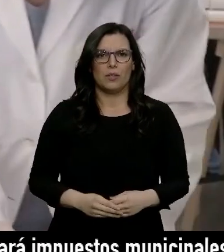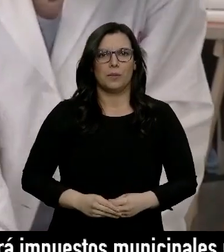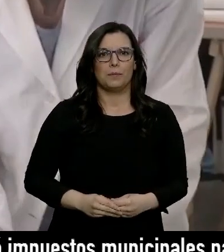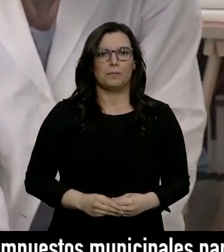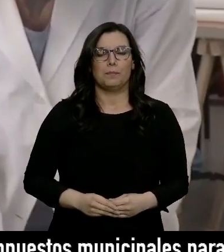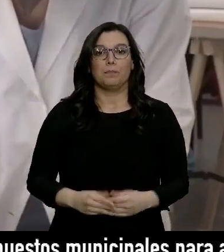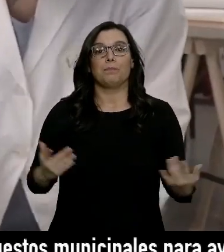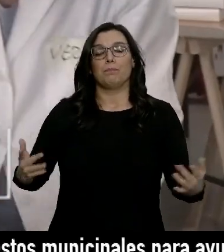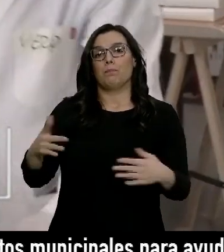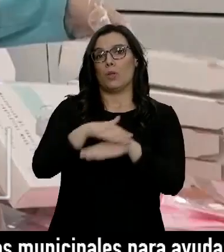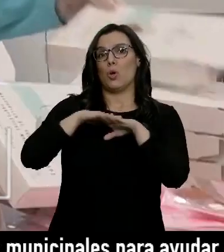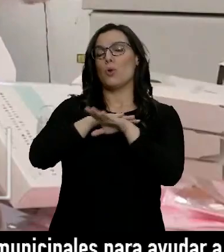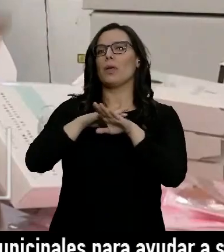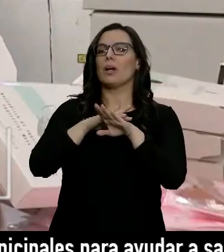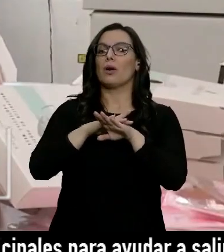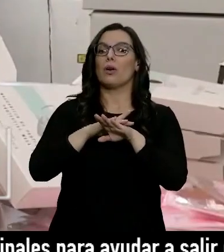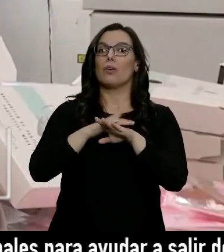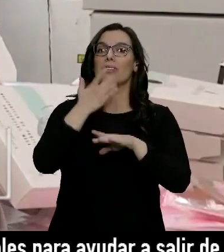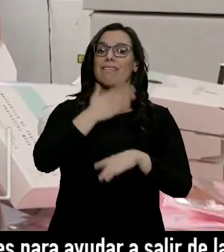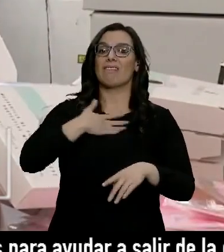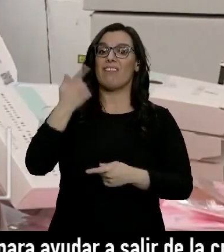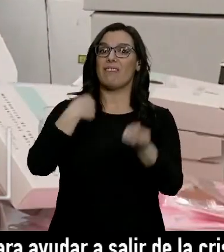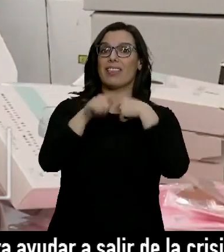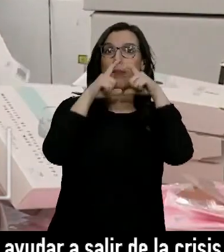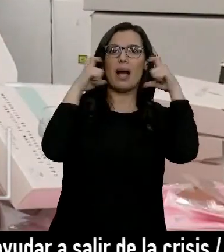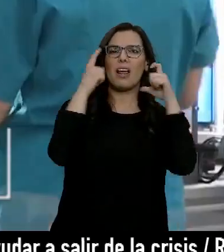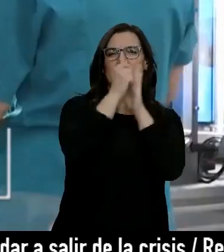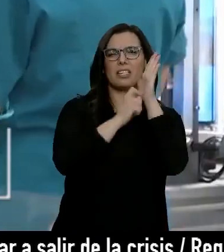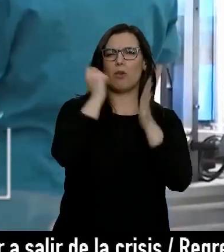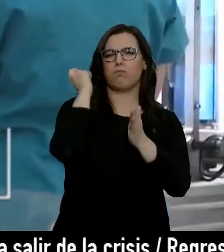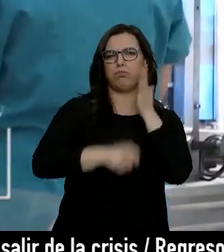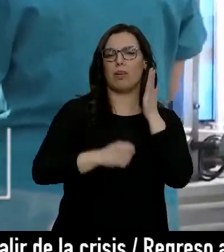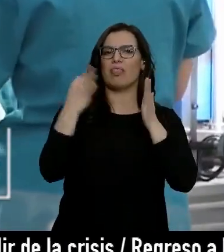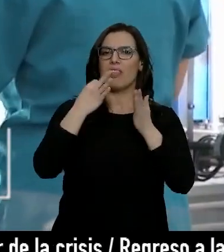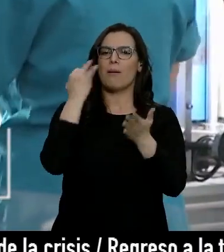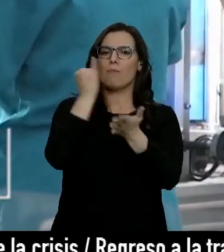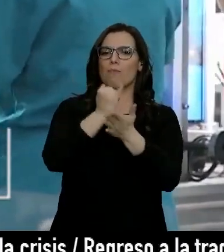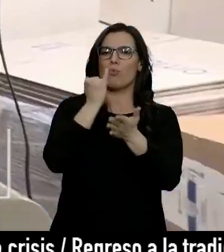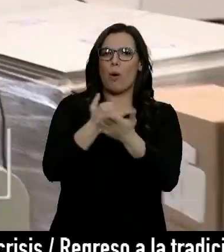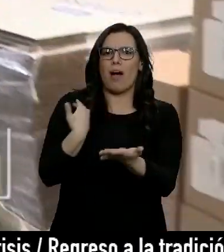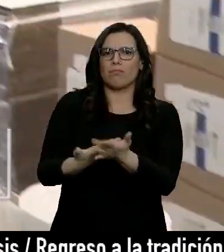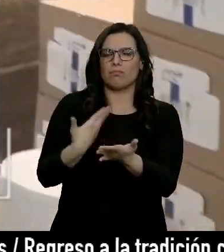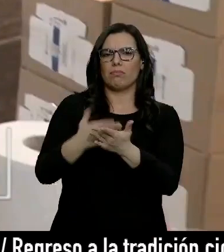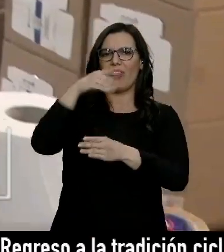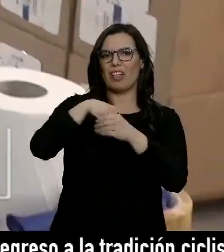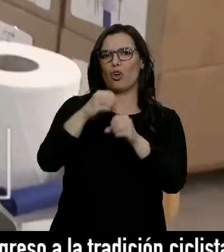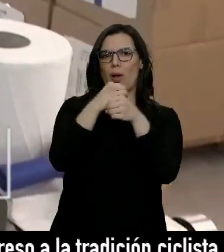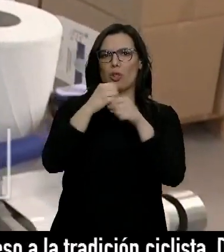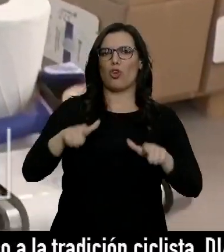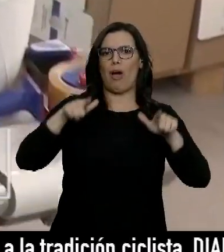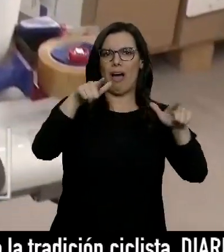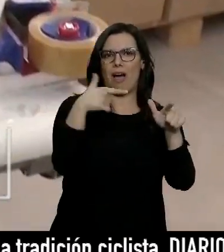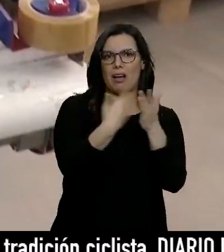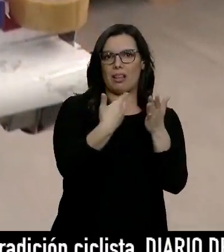El gobierno endurece los requisitos para la venta de mascarillas. Tendrán que estar testadas por laboratorios acreditados y se regula por